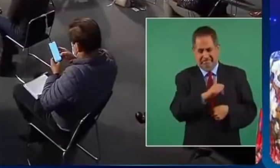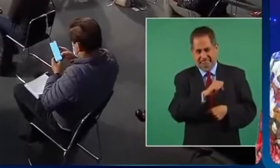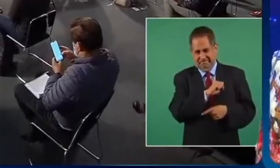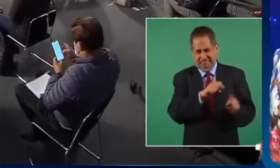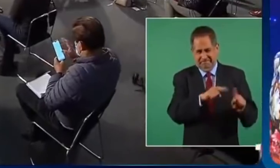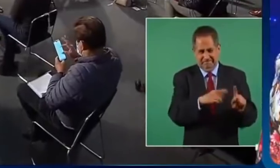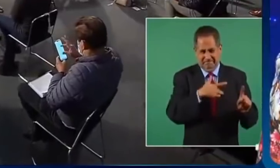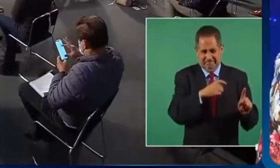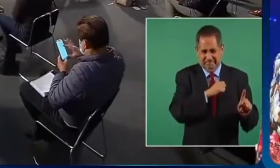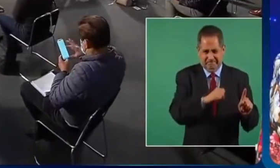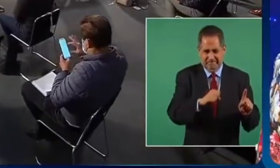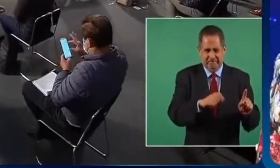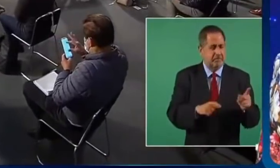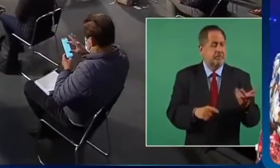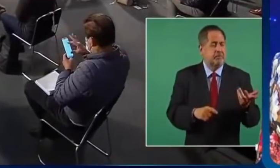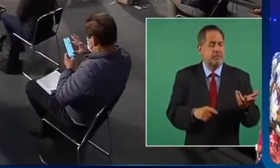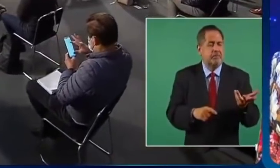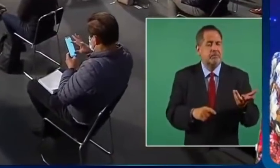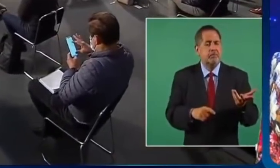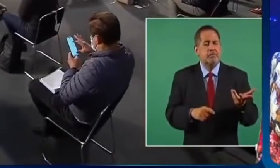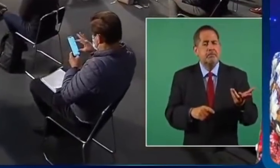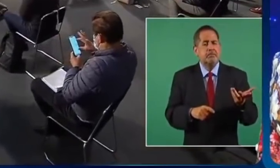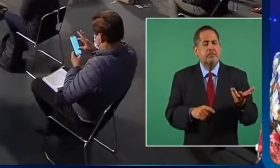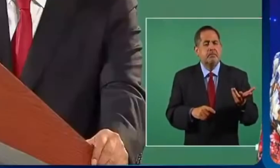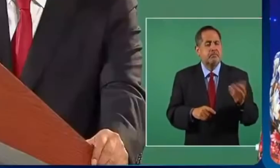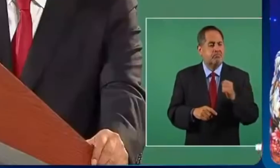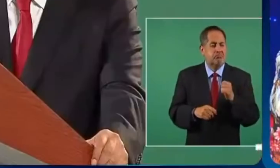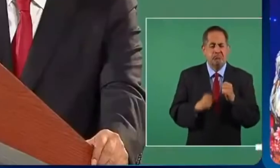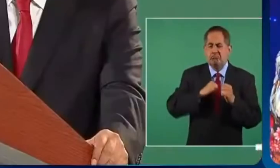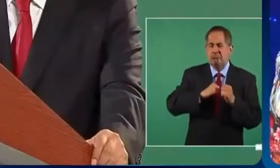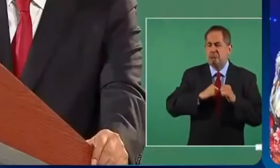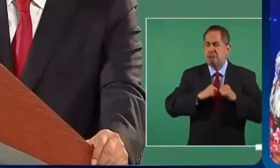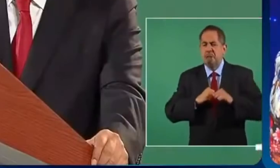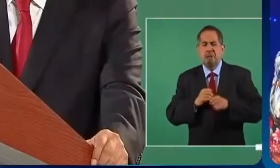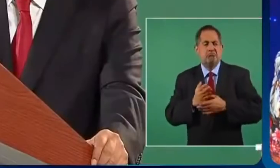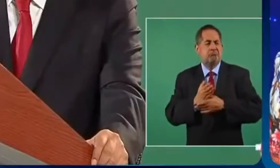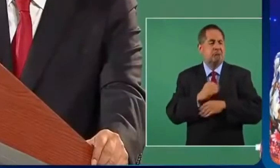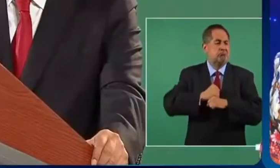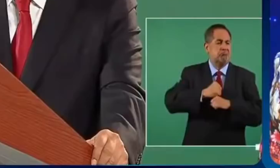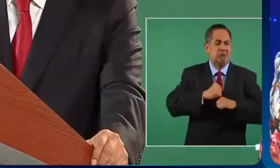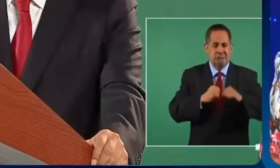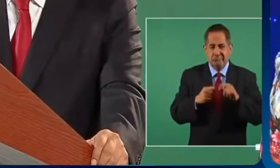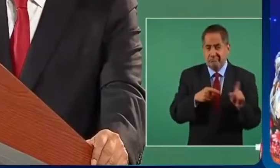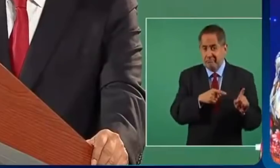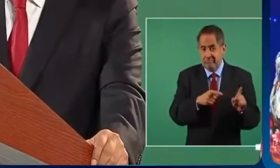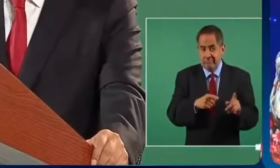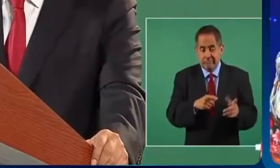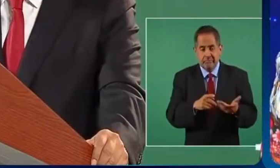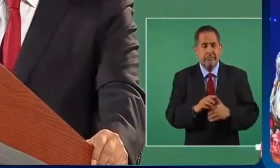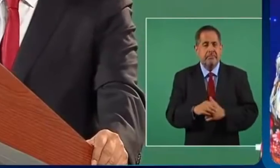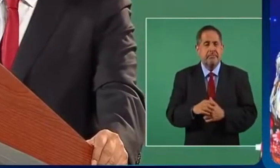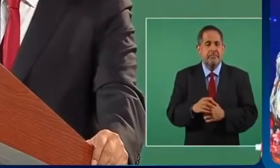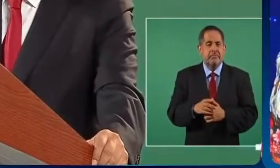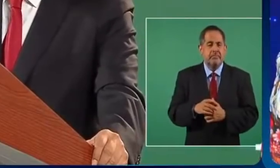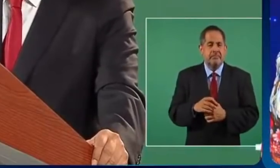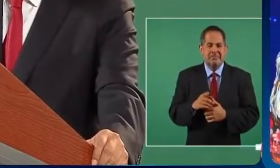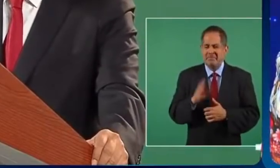en el manejo del influyentismo ni siquiera